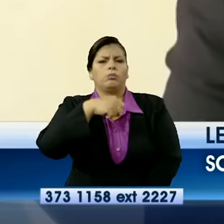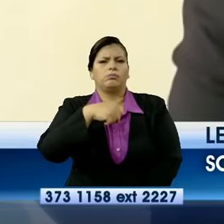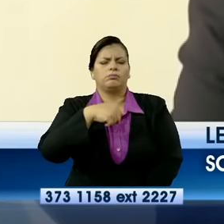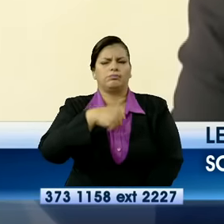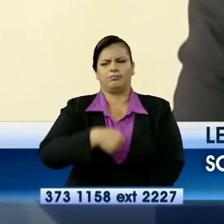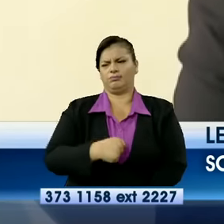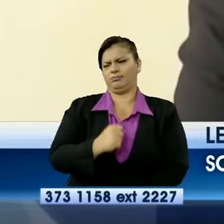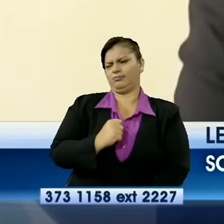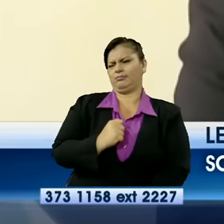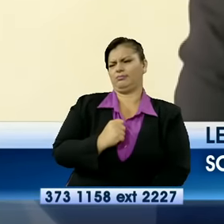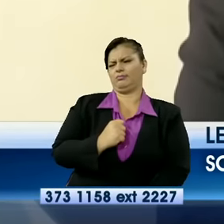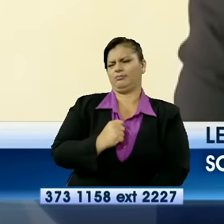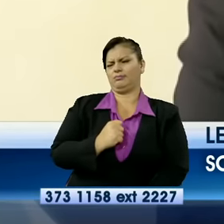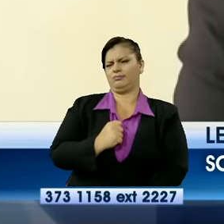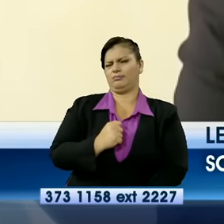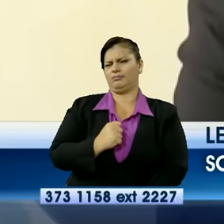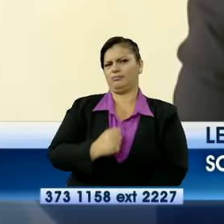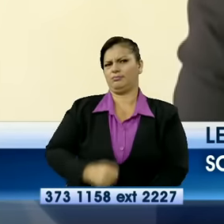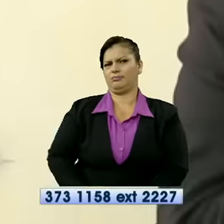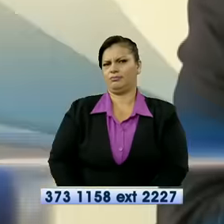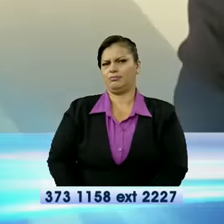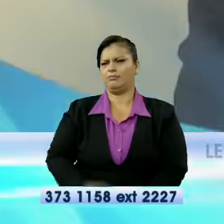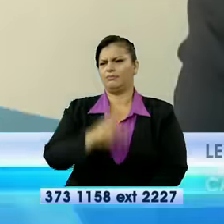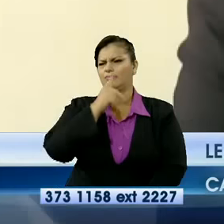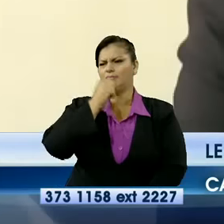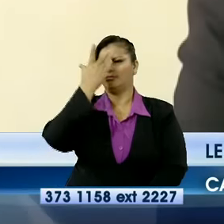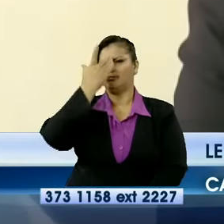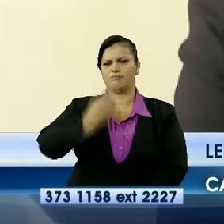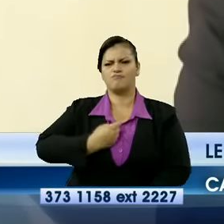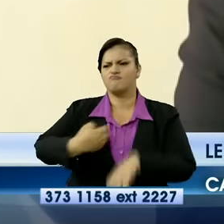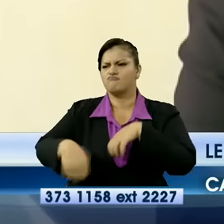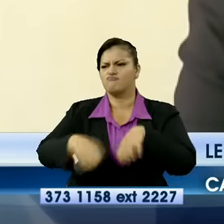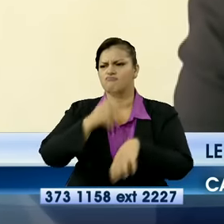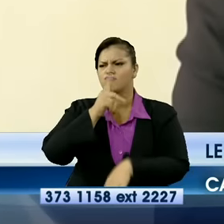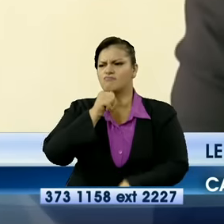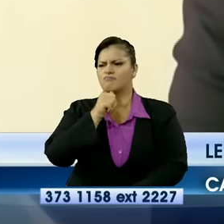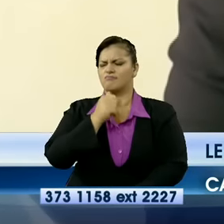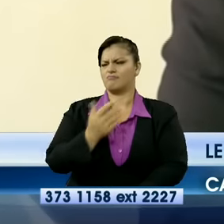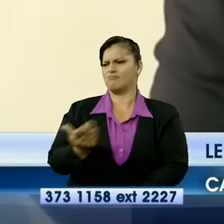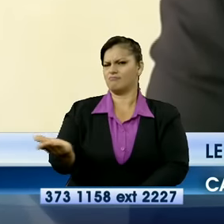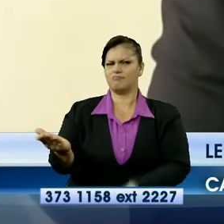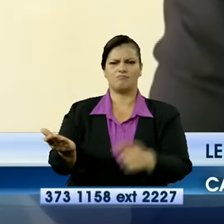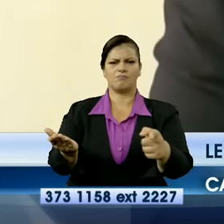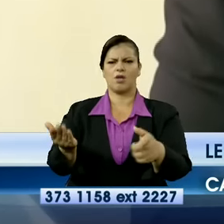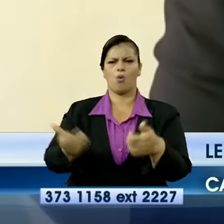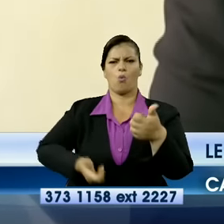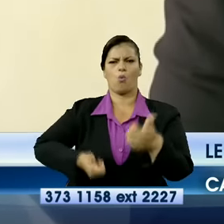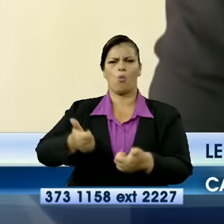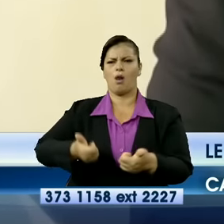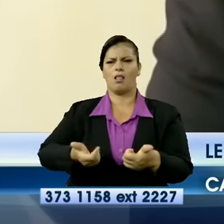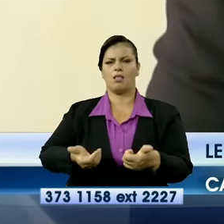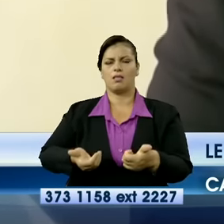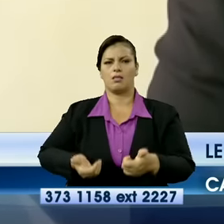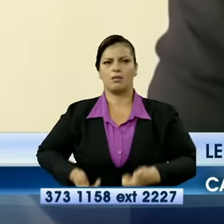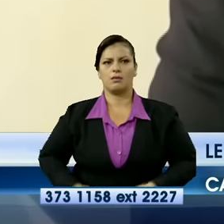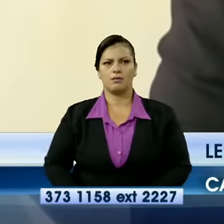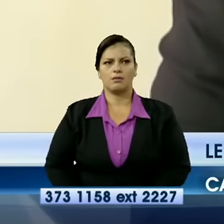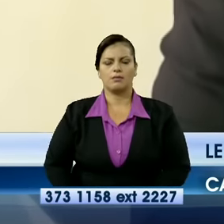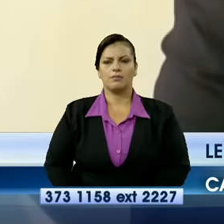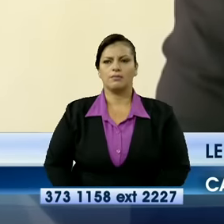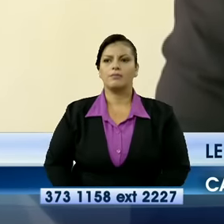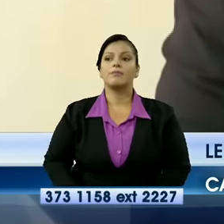casualidad, que él tomaba las decisiones, qué casualidad. A un vicepresidente, a un ministro, esa es la